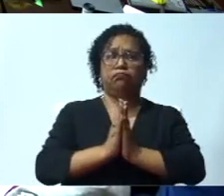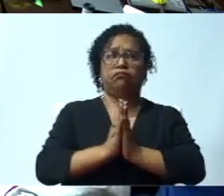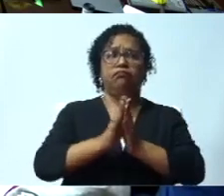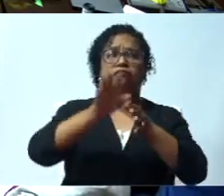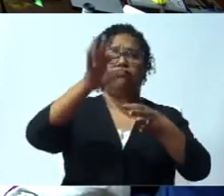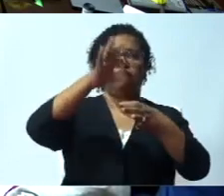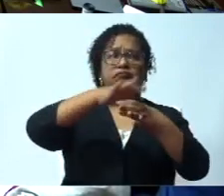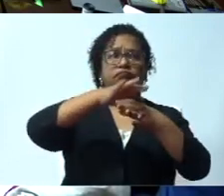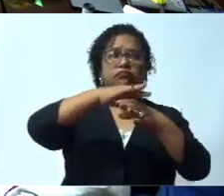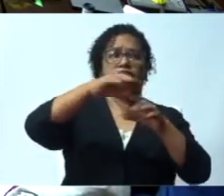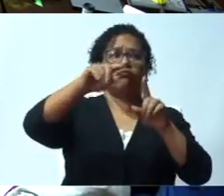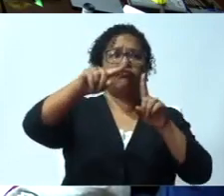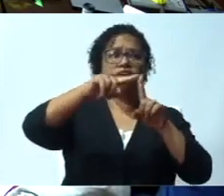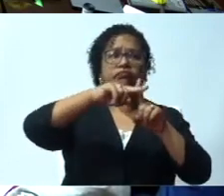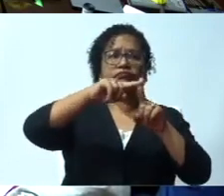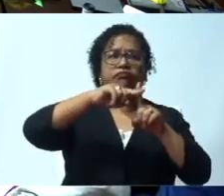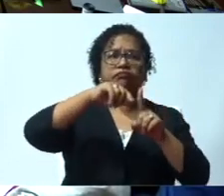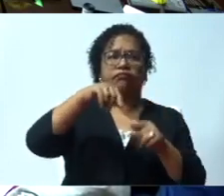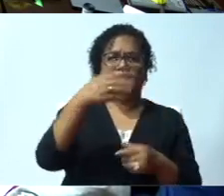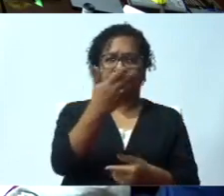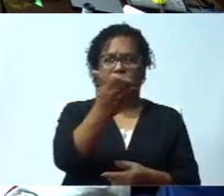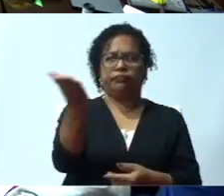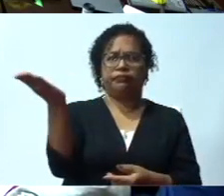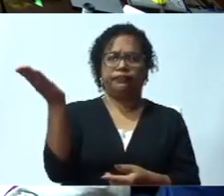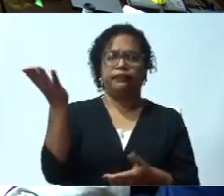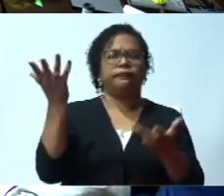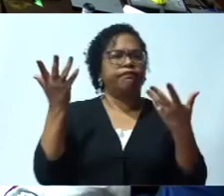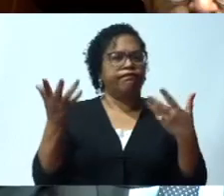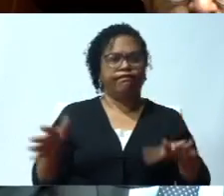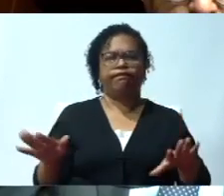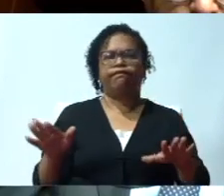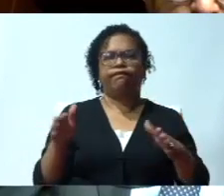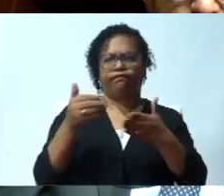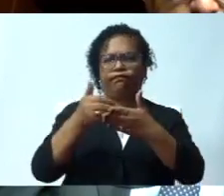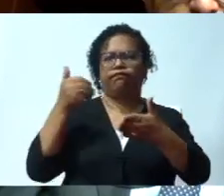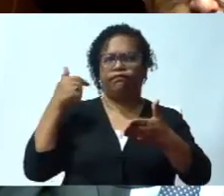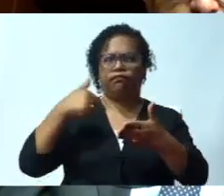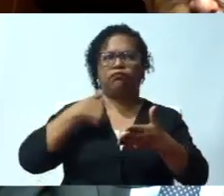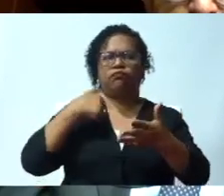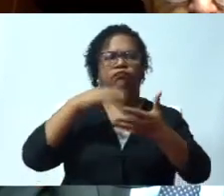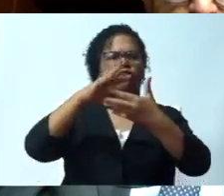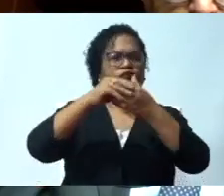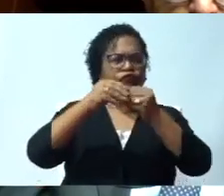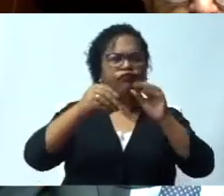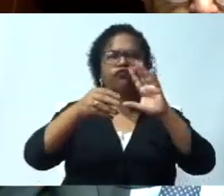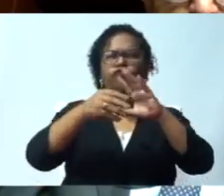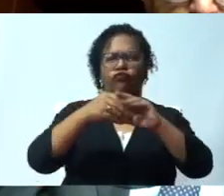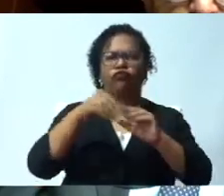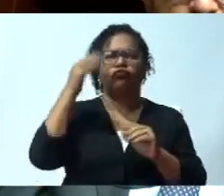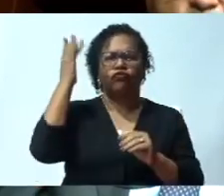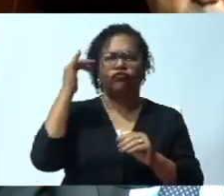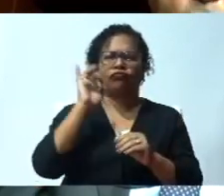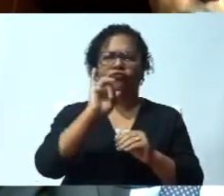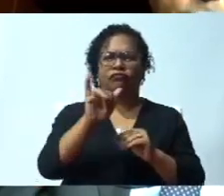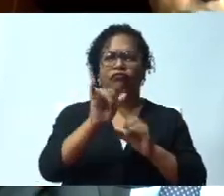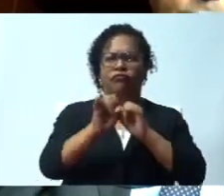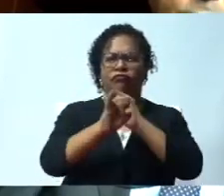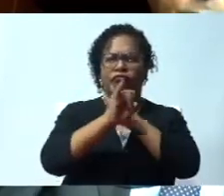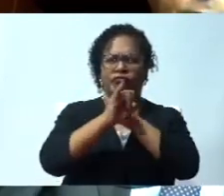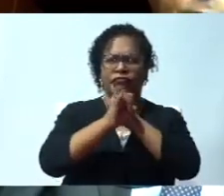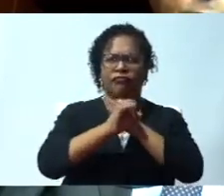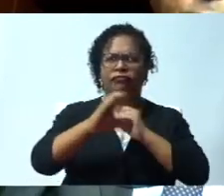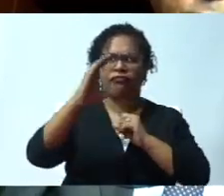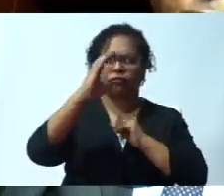a los colegas diputados y diputadas. Como ya han dicho lo que más han decidido en la palabra, la central romana reviste de mucha importancia, no solamente para la